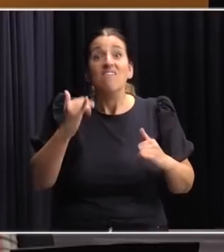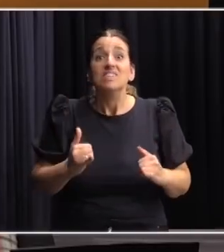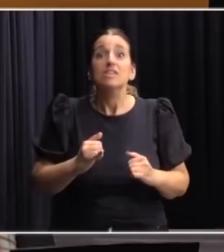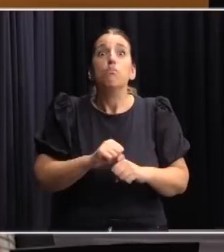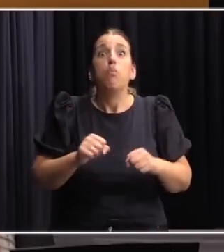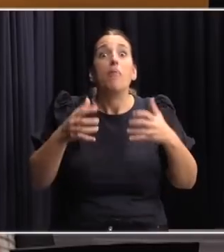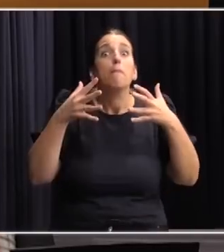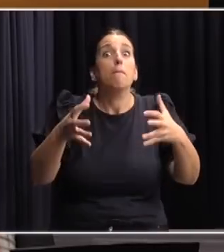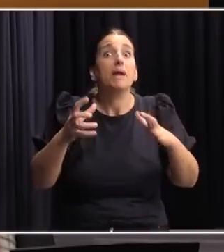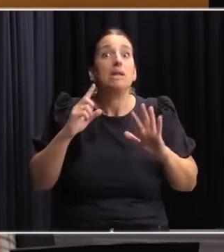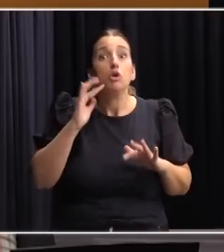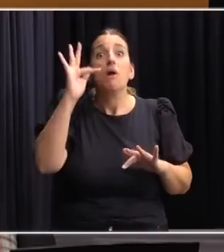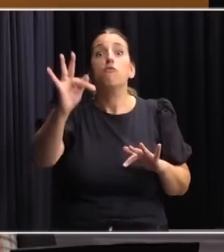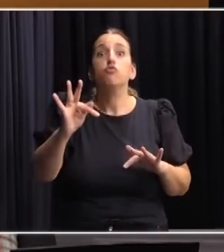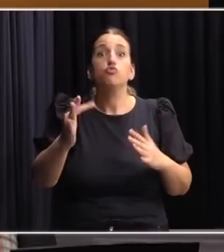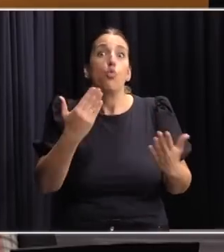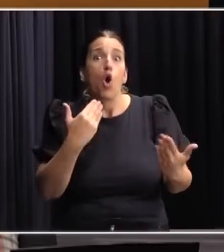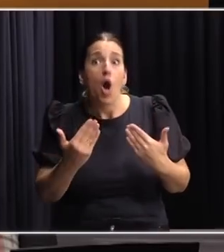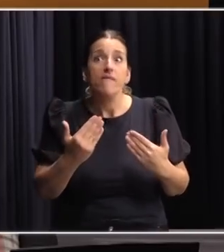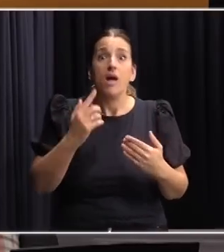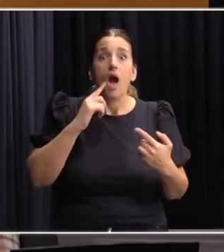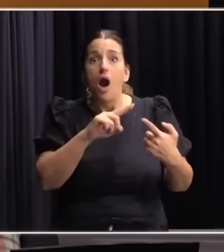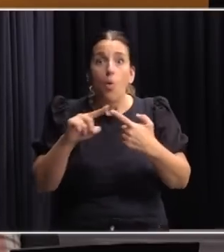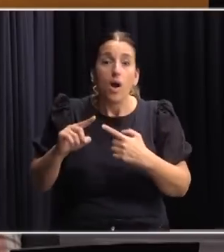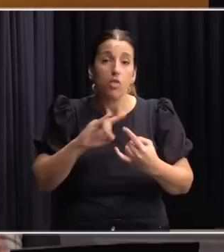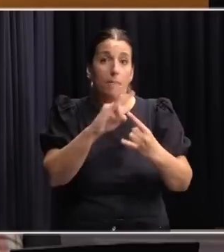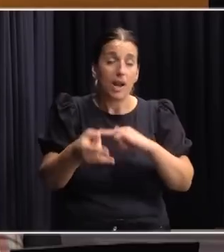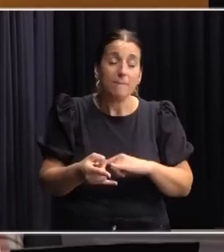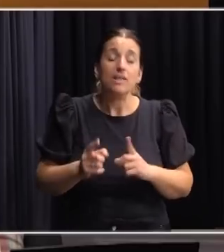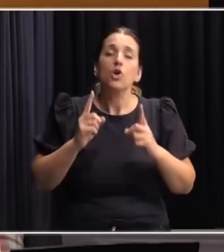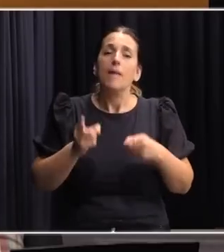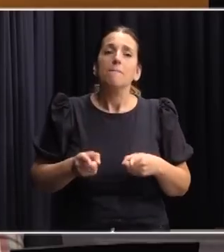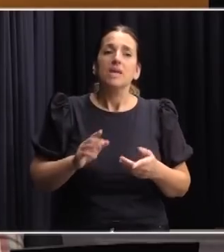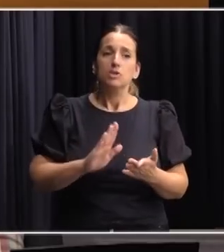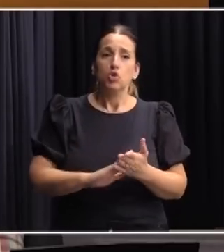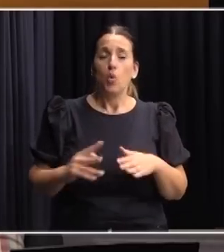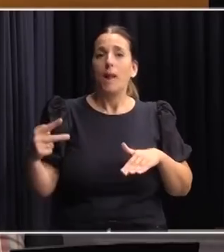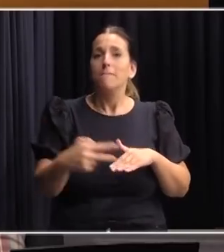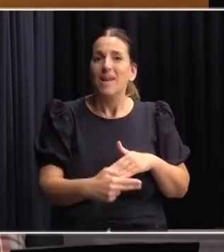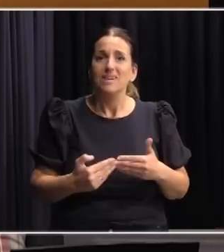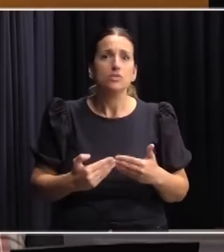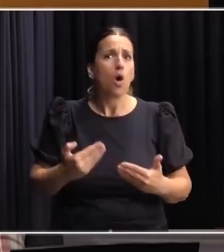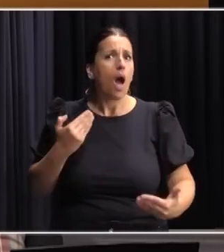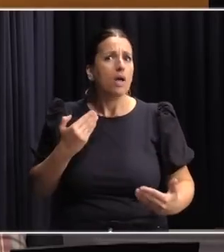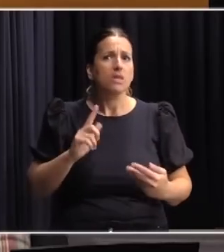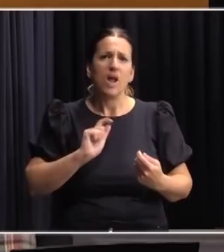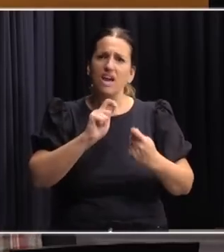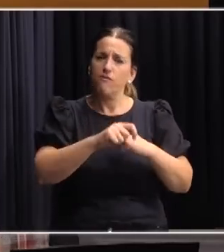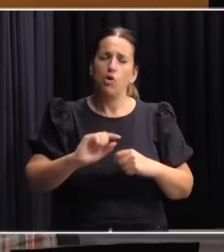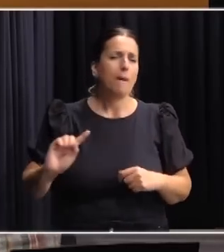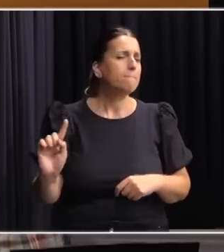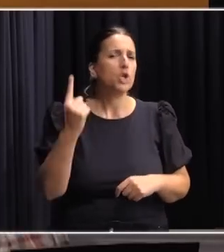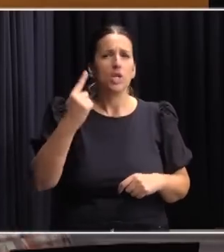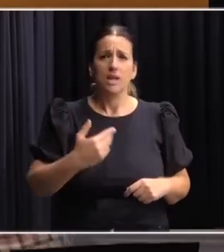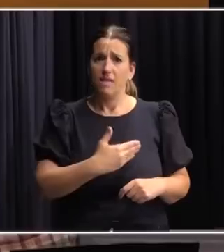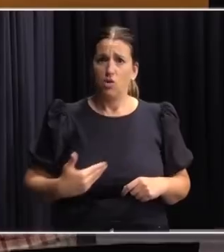esto algún tipo de riesgo para lo que va a ser el diálogo y la negociación a nivel del Parlamento, y sobre los plazos hacia atrás, esta era una reforma prioritaria del